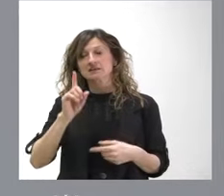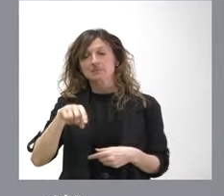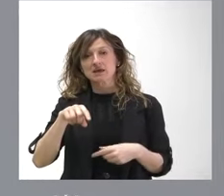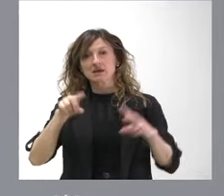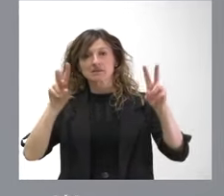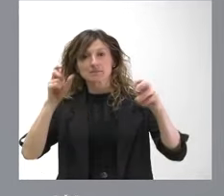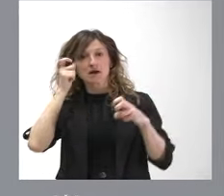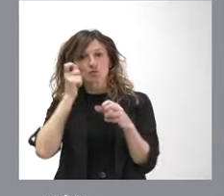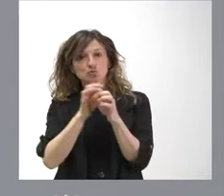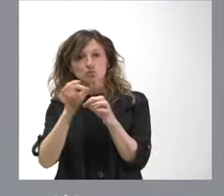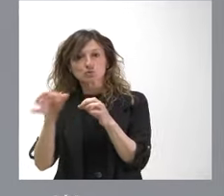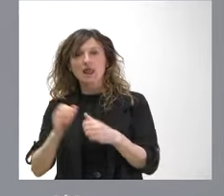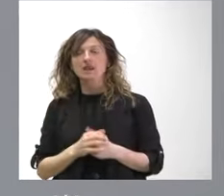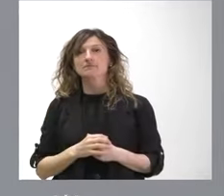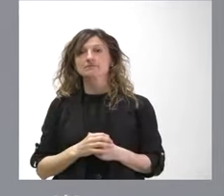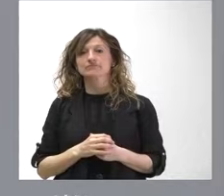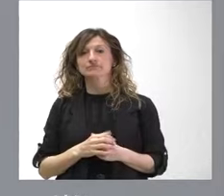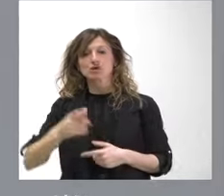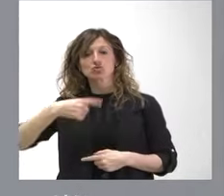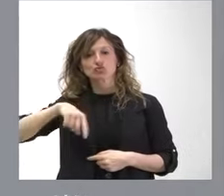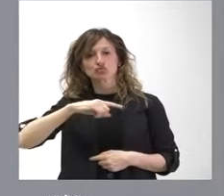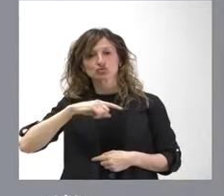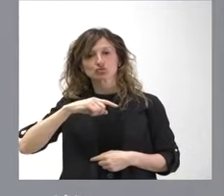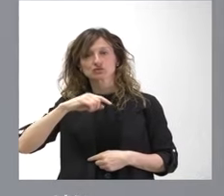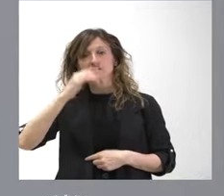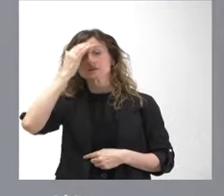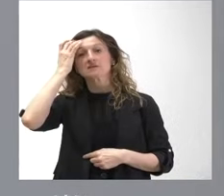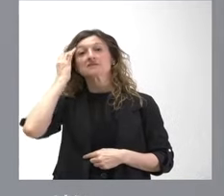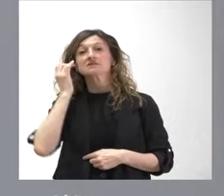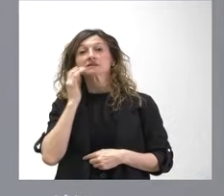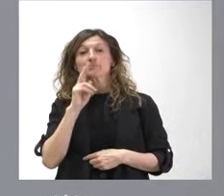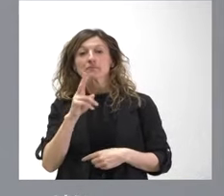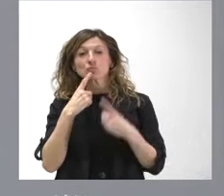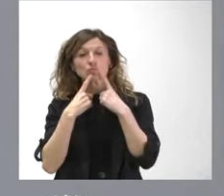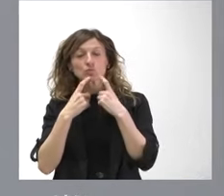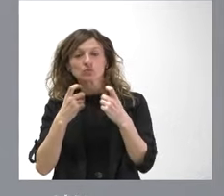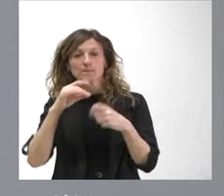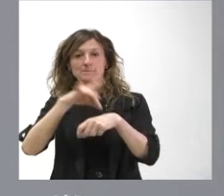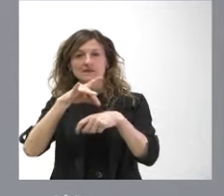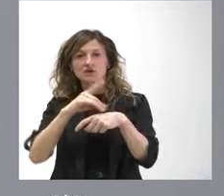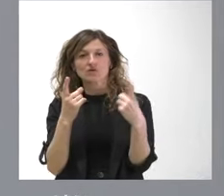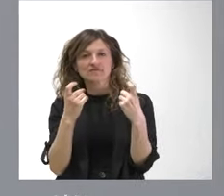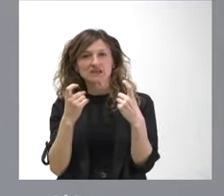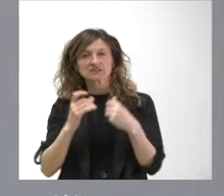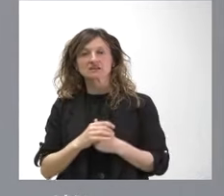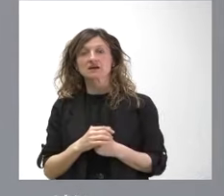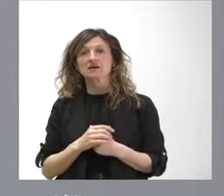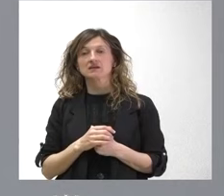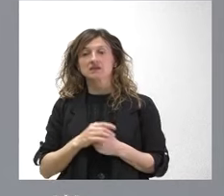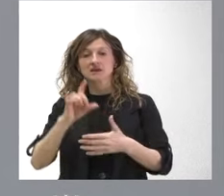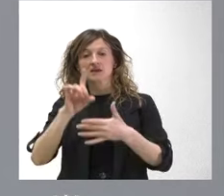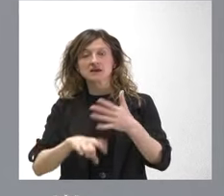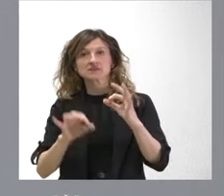rural nosotros tenemos unos planteamientos que hemos hecho siempre ante una dificultad cierta que es que faltan médicos y fundamentalmente médicos de la